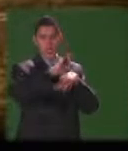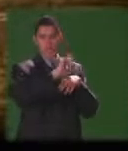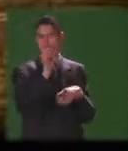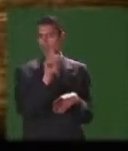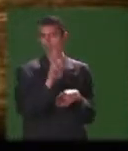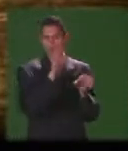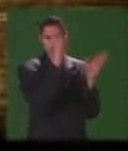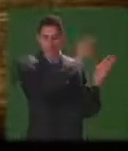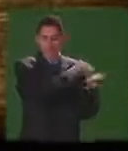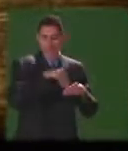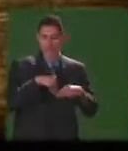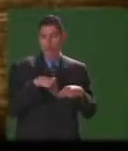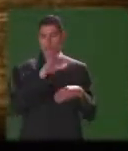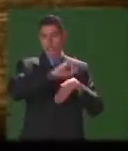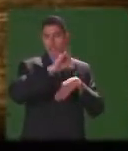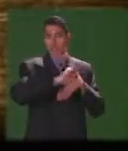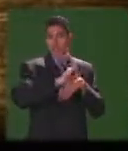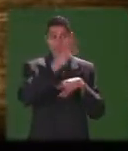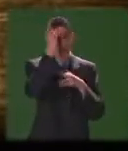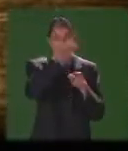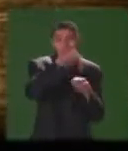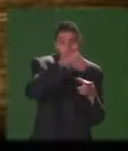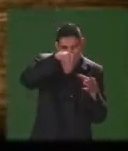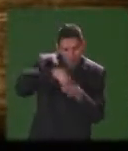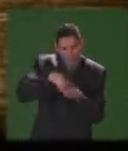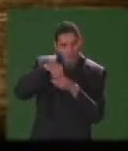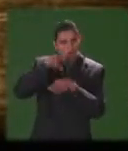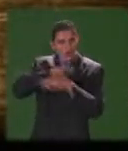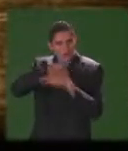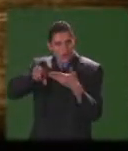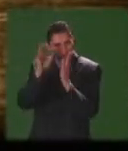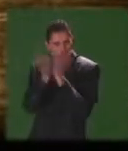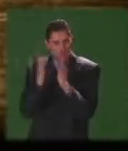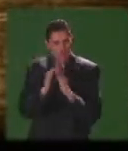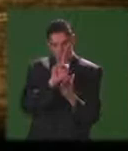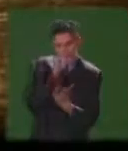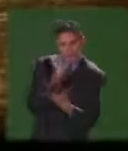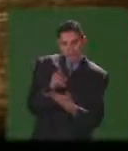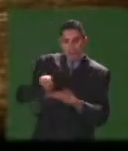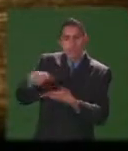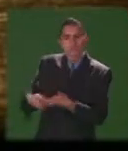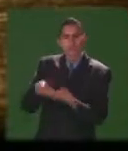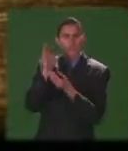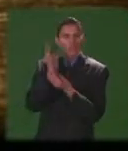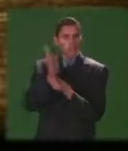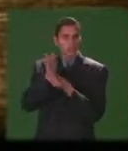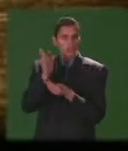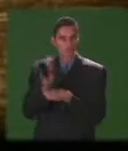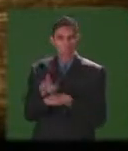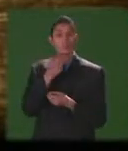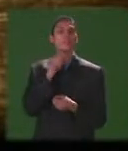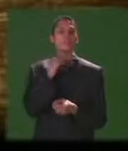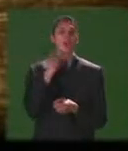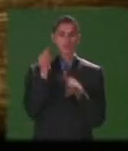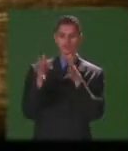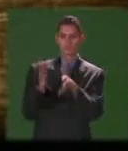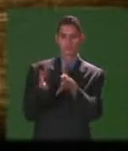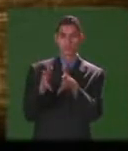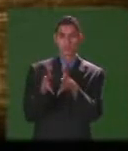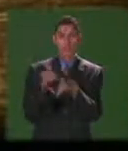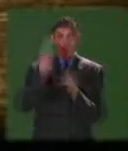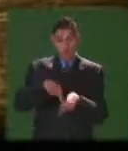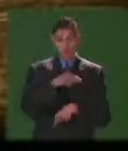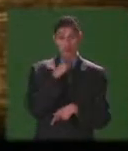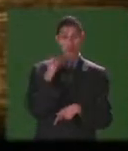iglesia puesto que dejaba en el programa escolar algunas horas de instrucción religiosa impartida por los curas y concedía a estos